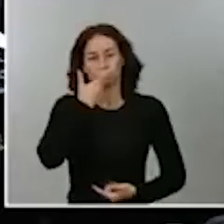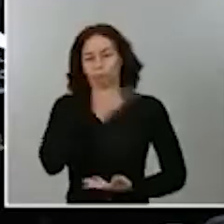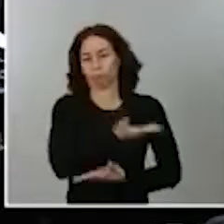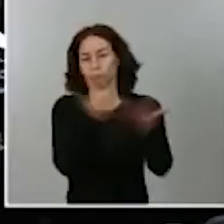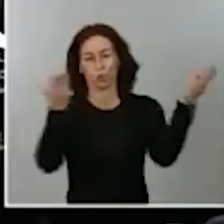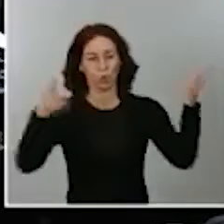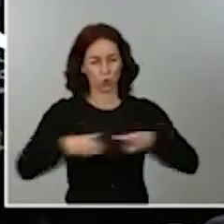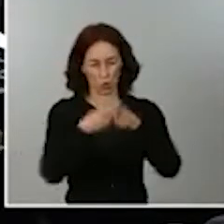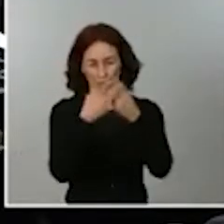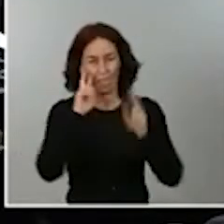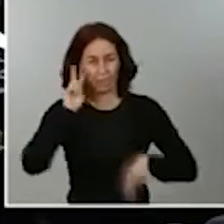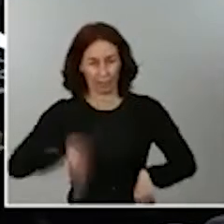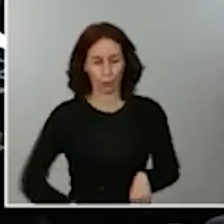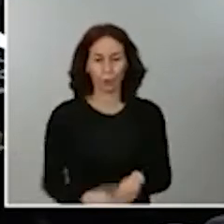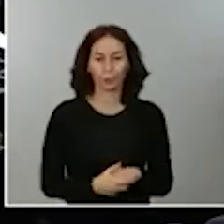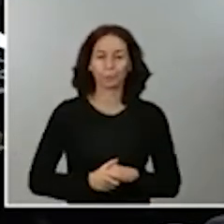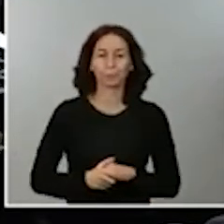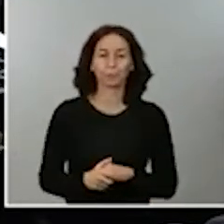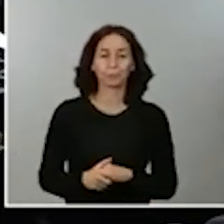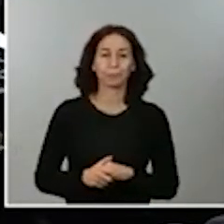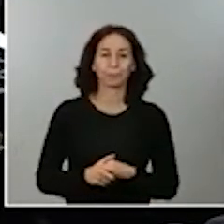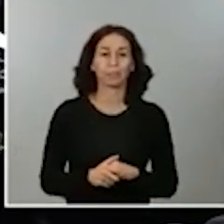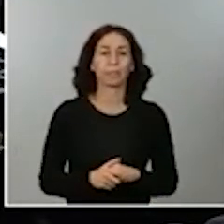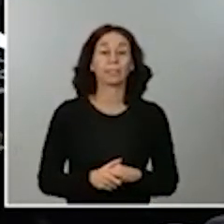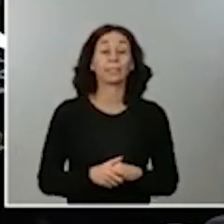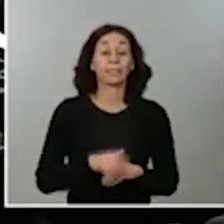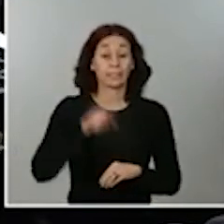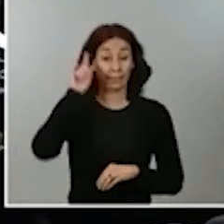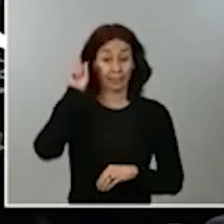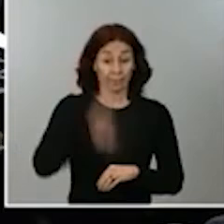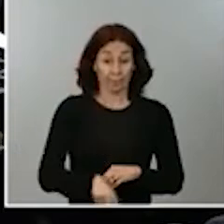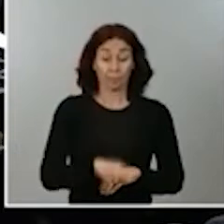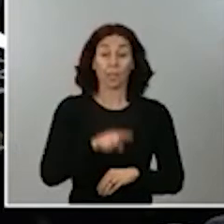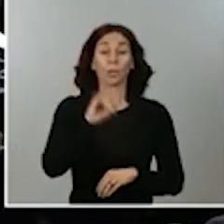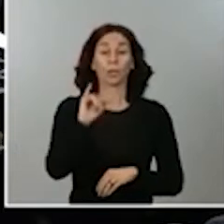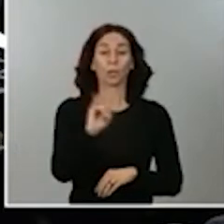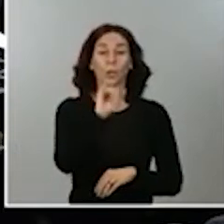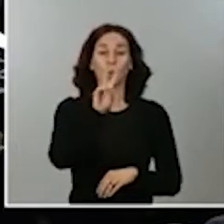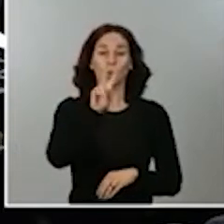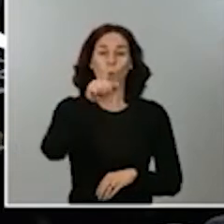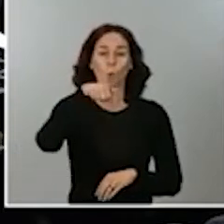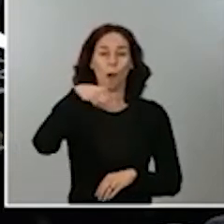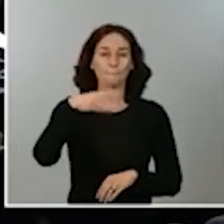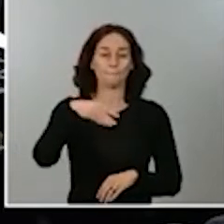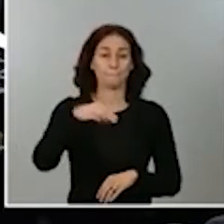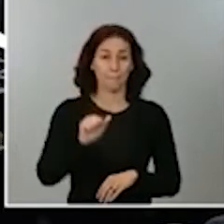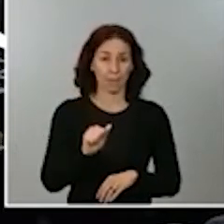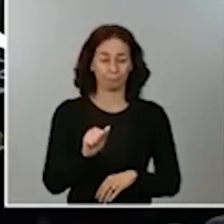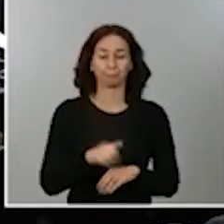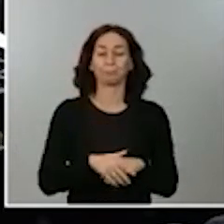para preguntar Juanma Romero, del periódico de Cataluña. Buenas tardes, Juanma.